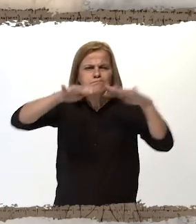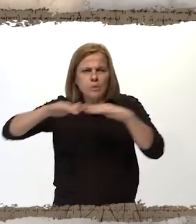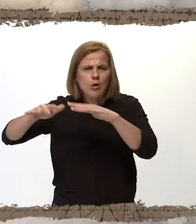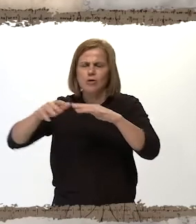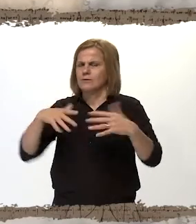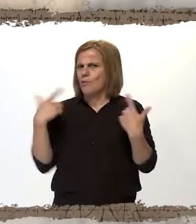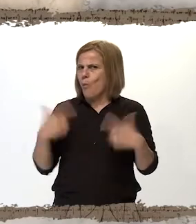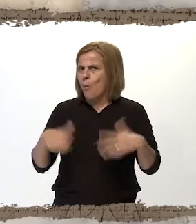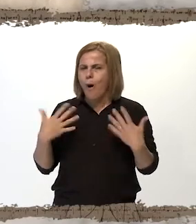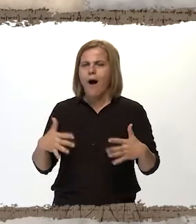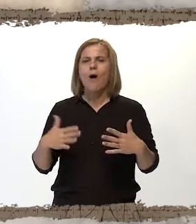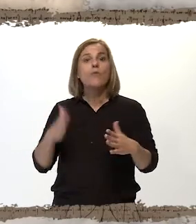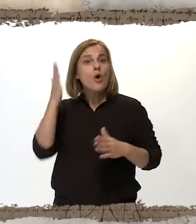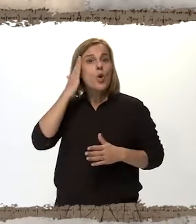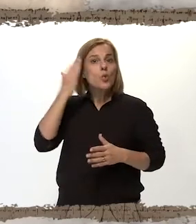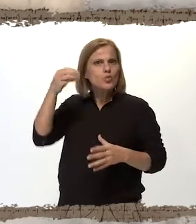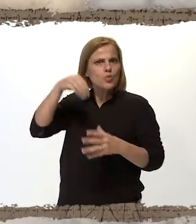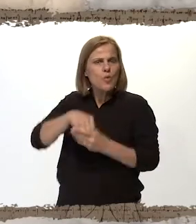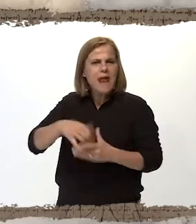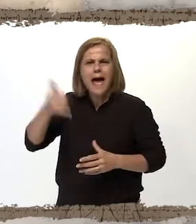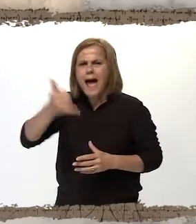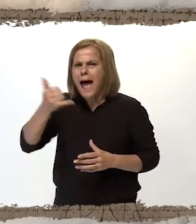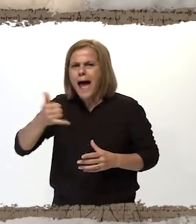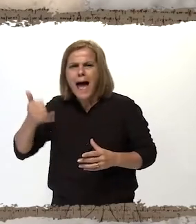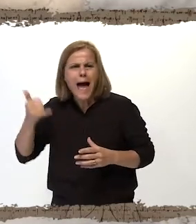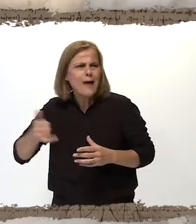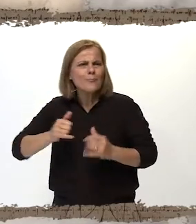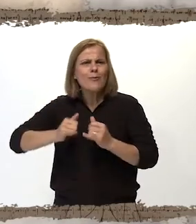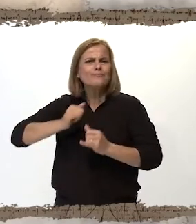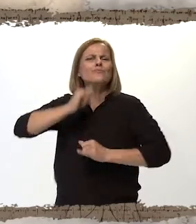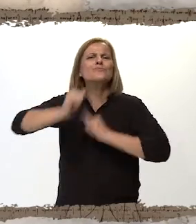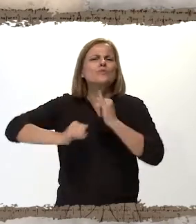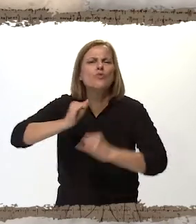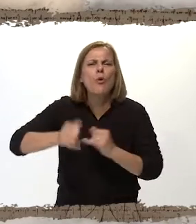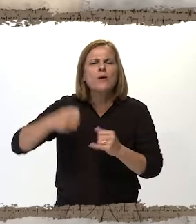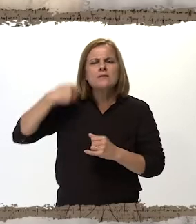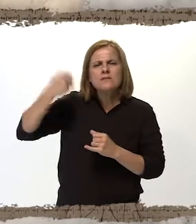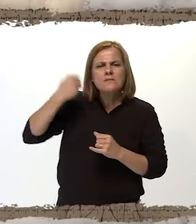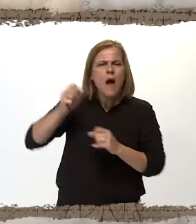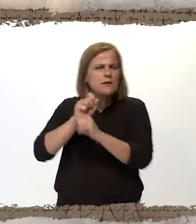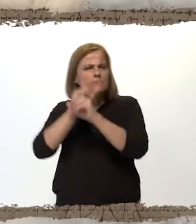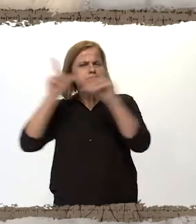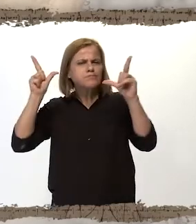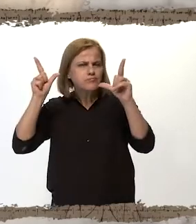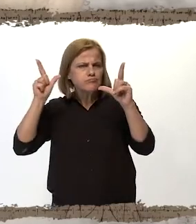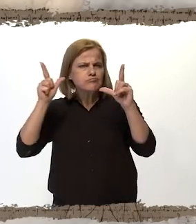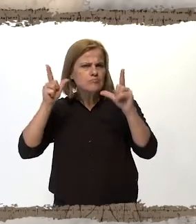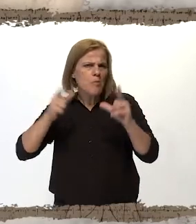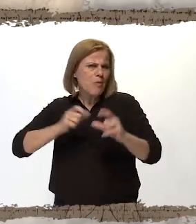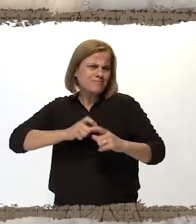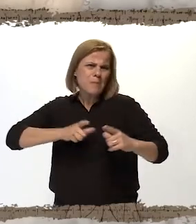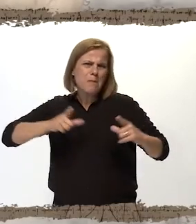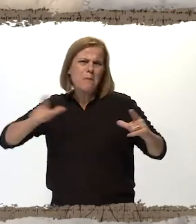sido impresionante. Nuestra cultura se encuentra inundada de referencias a estos animales y el imaginario colectivo de la sociedad